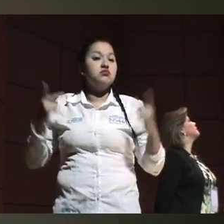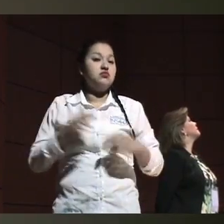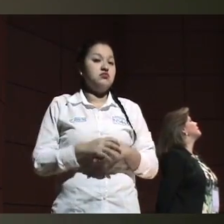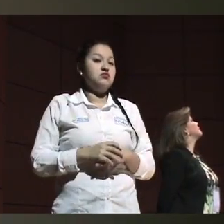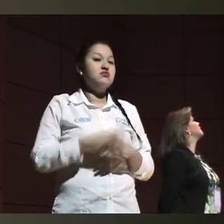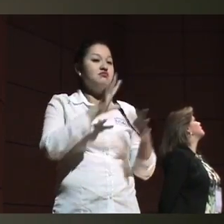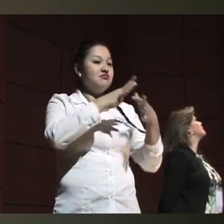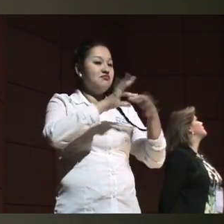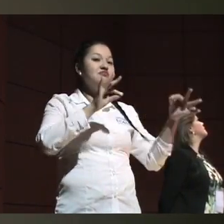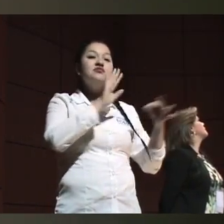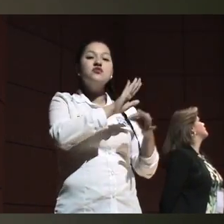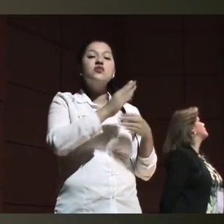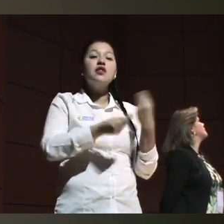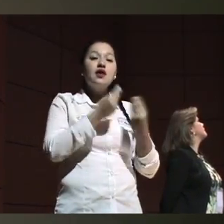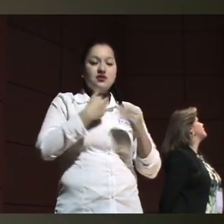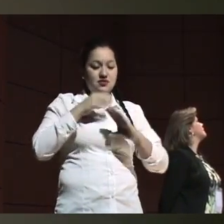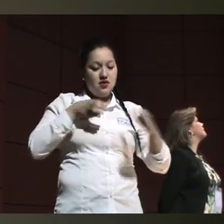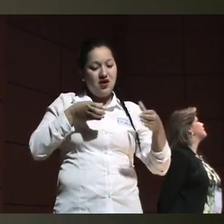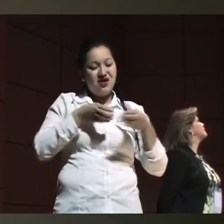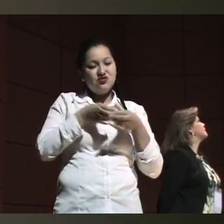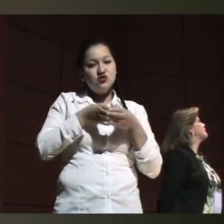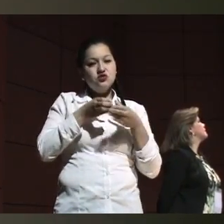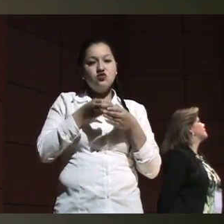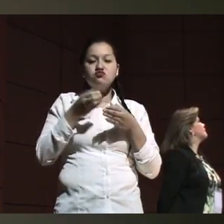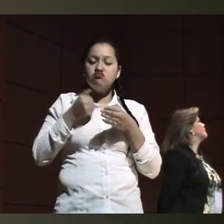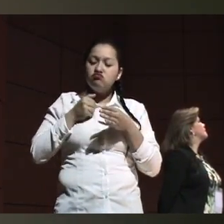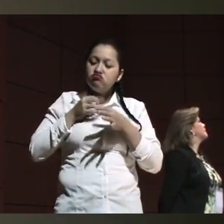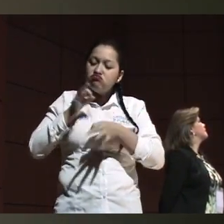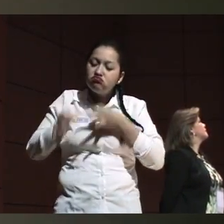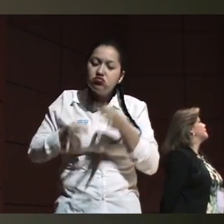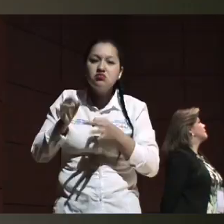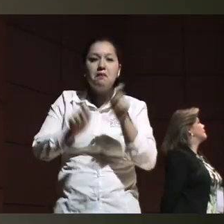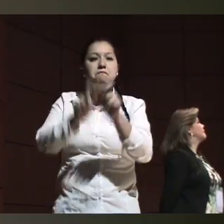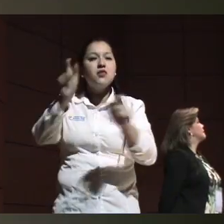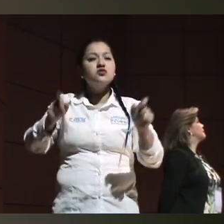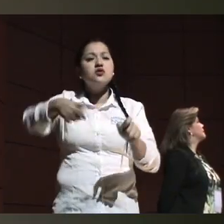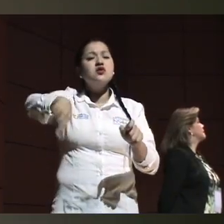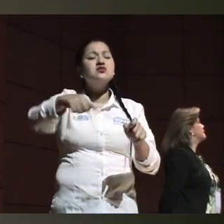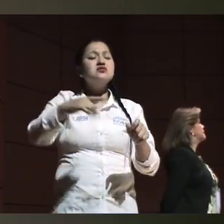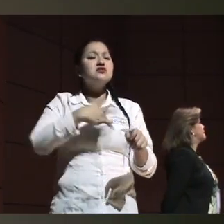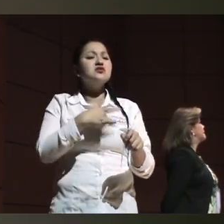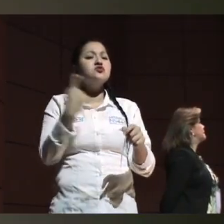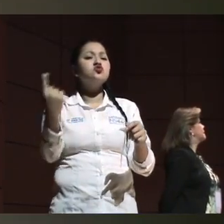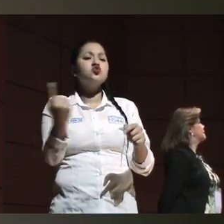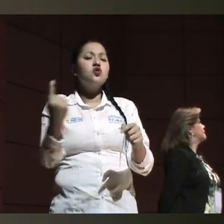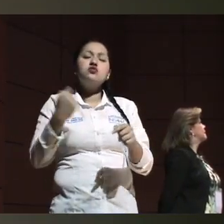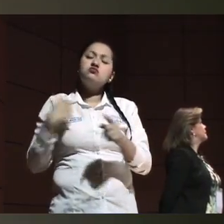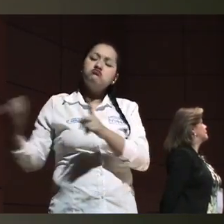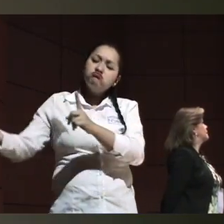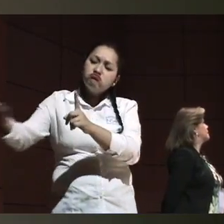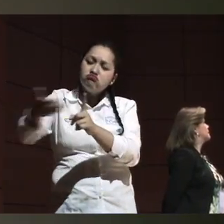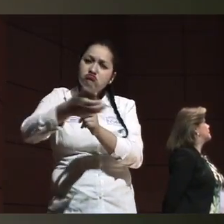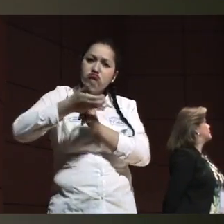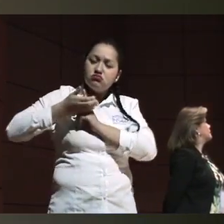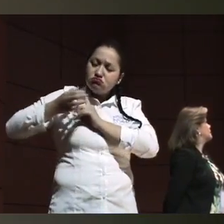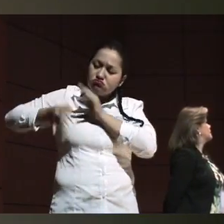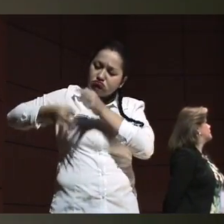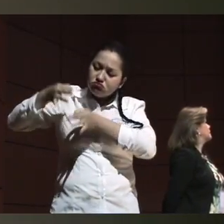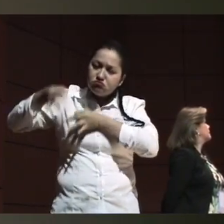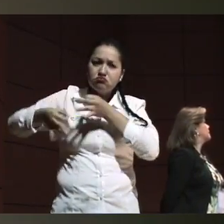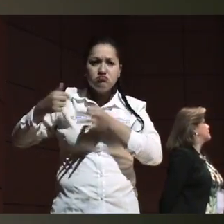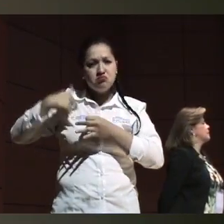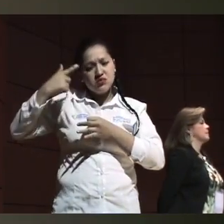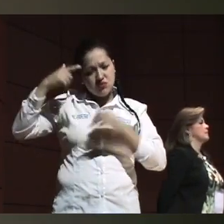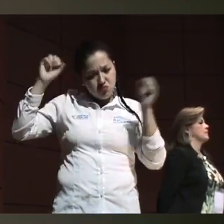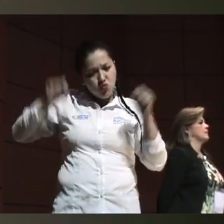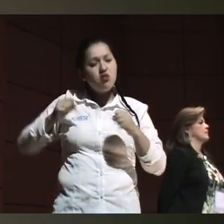escoge familias dispuestas a ayudar. Orlando Ruiz, nuestro fundador, siempre pensamos en lo que todavía podemos hacer y no en lo que ya no podemos